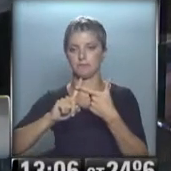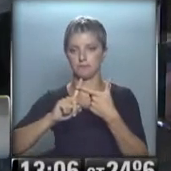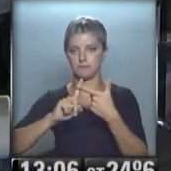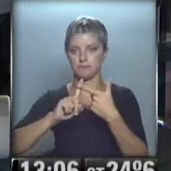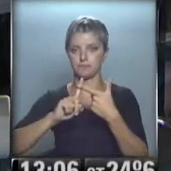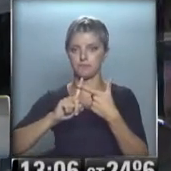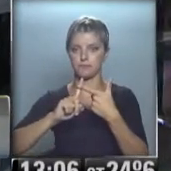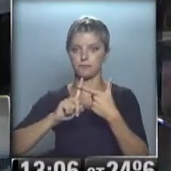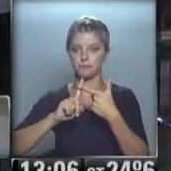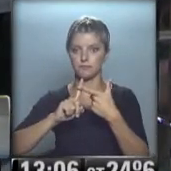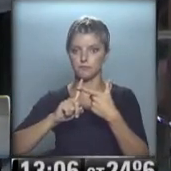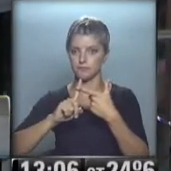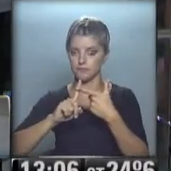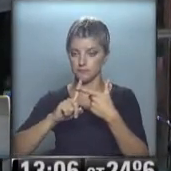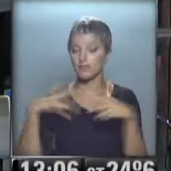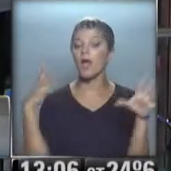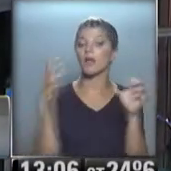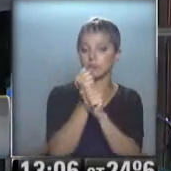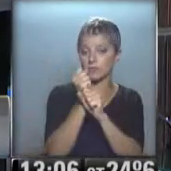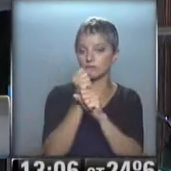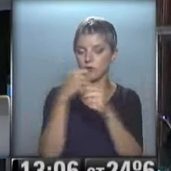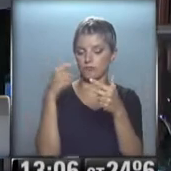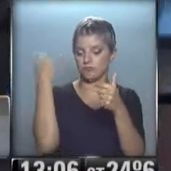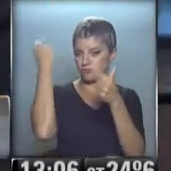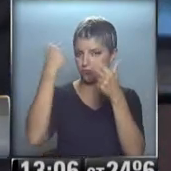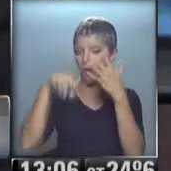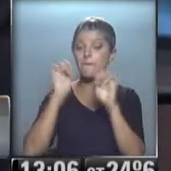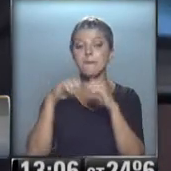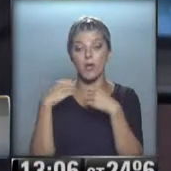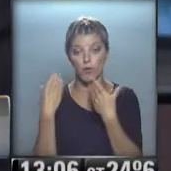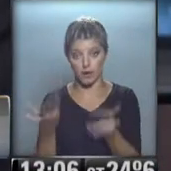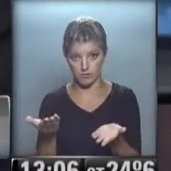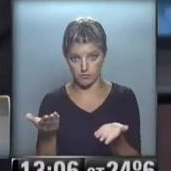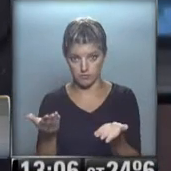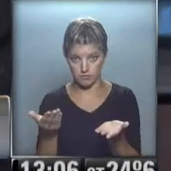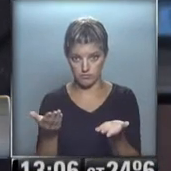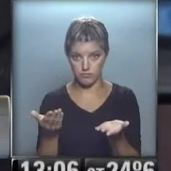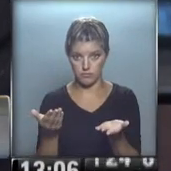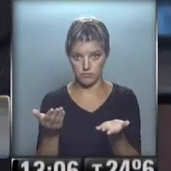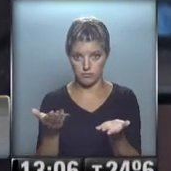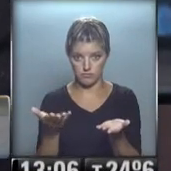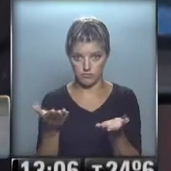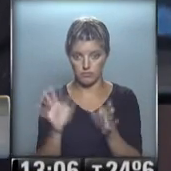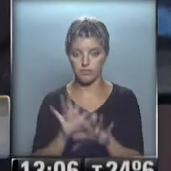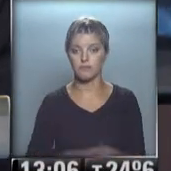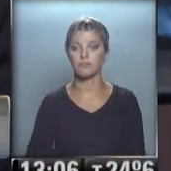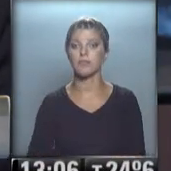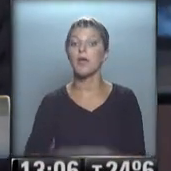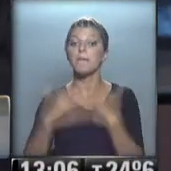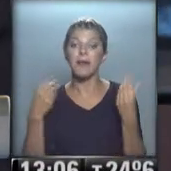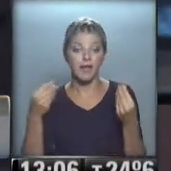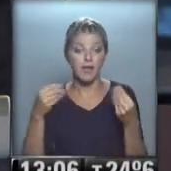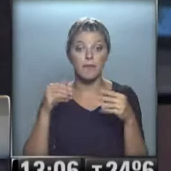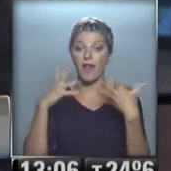del autotransporte de pasajeros para que el transporte, el transporte urbano se convierta como